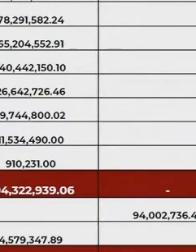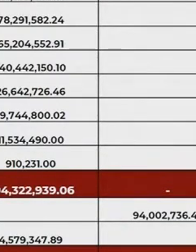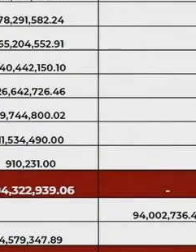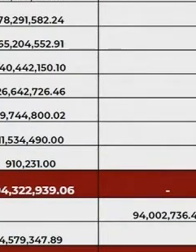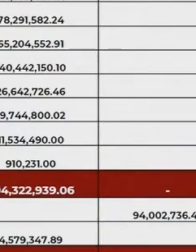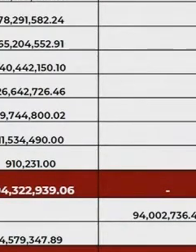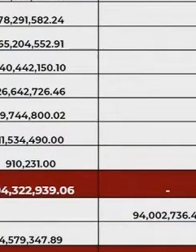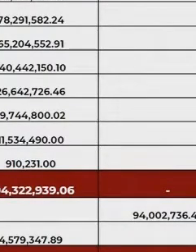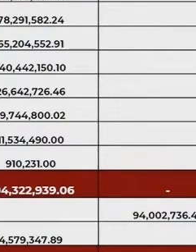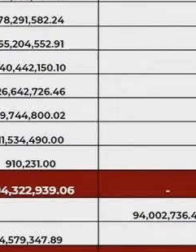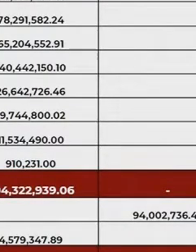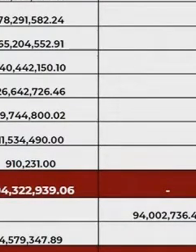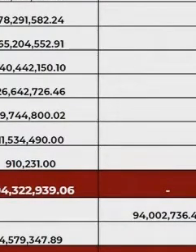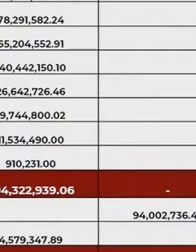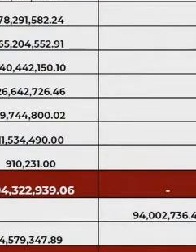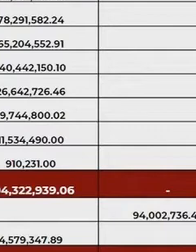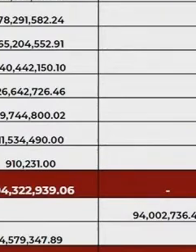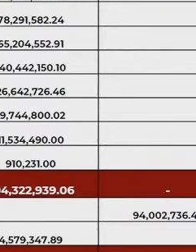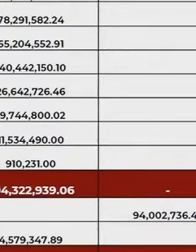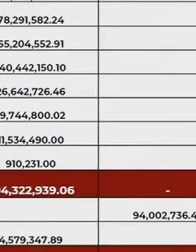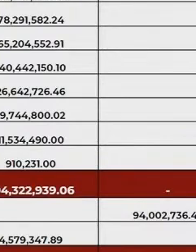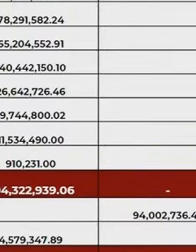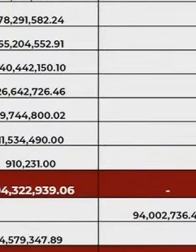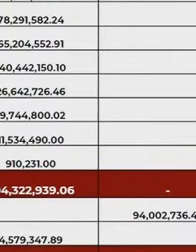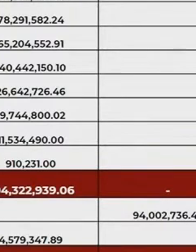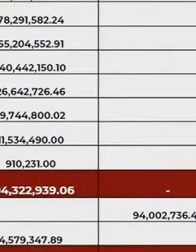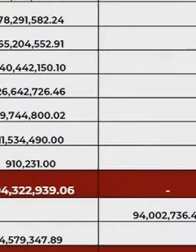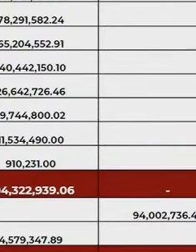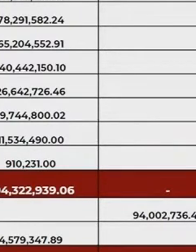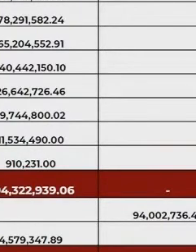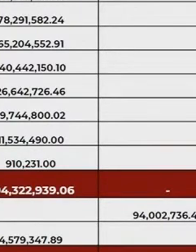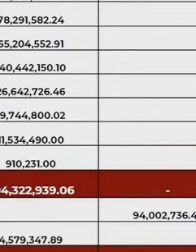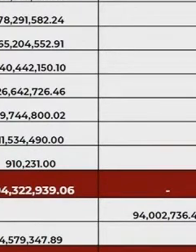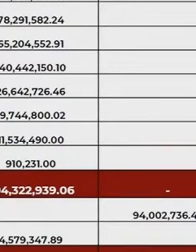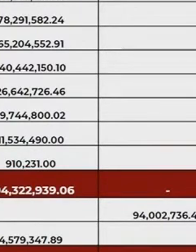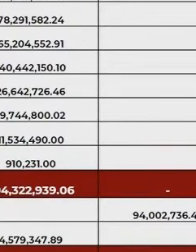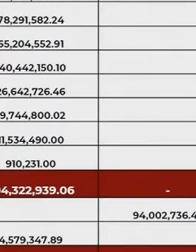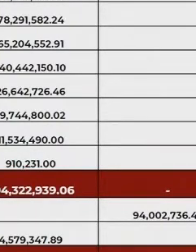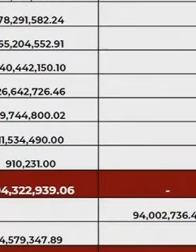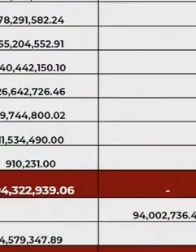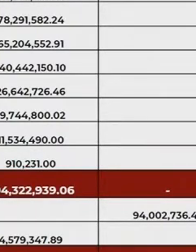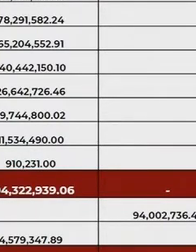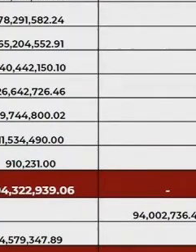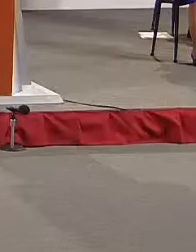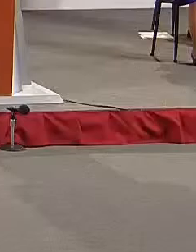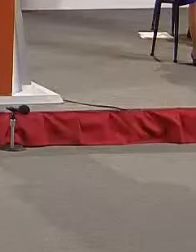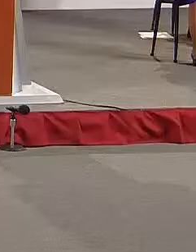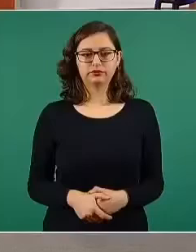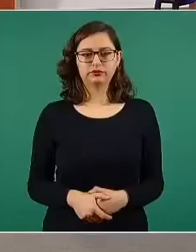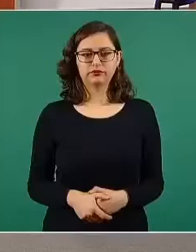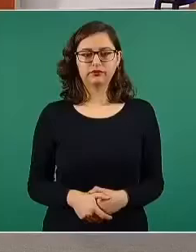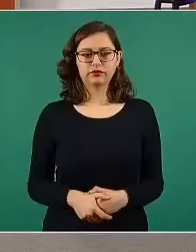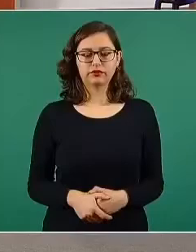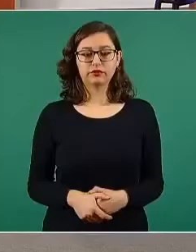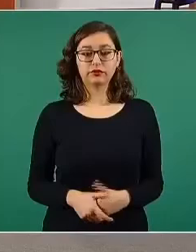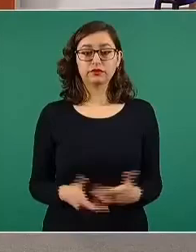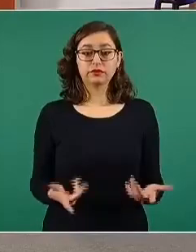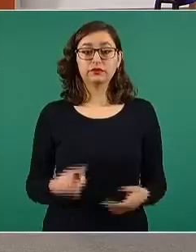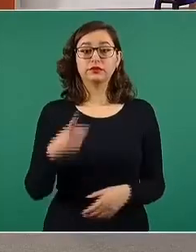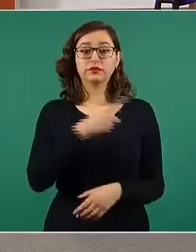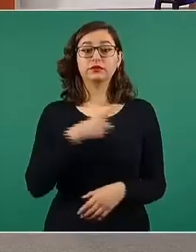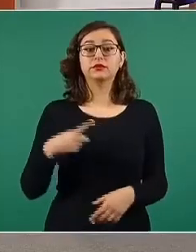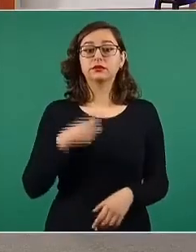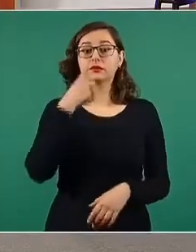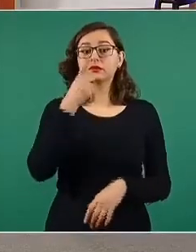Cabe señalar que Banobras, inclusive, tiene contrataciones con estos grupos. Adelante, por favor. Es importante